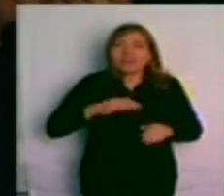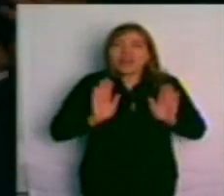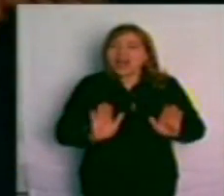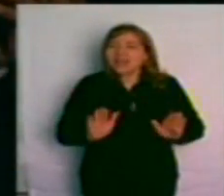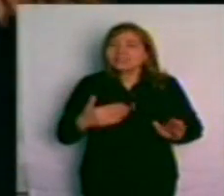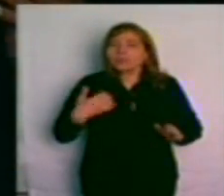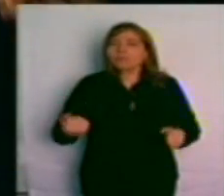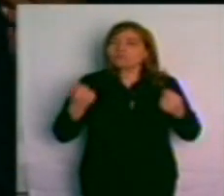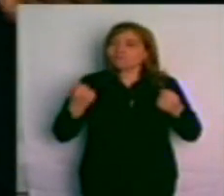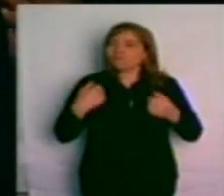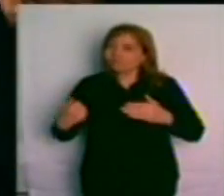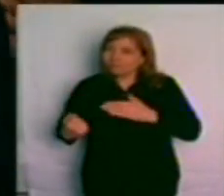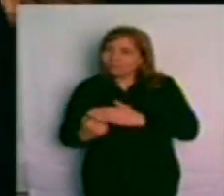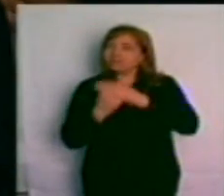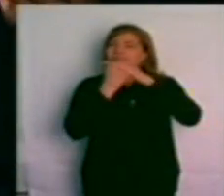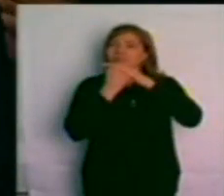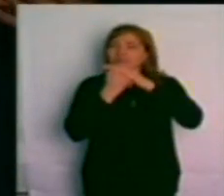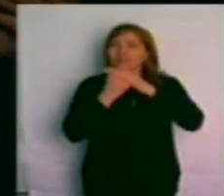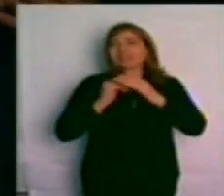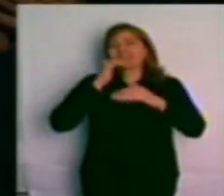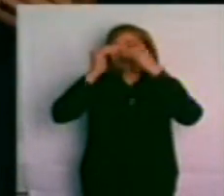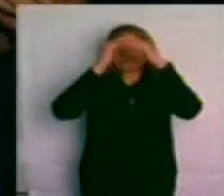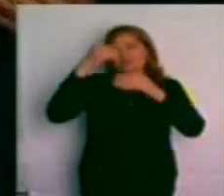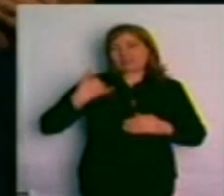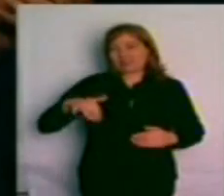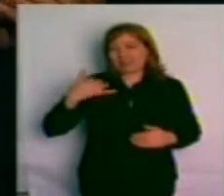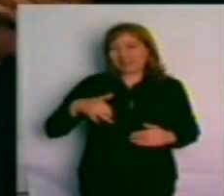apuntalando el crecimiento del país.